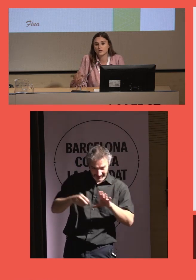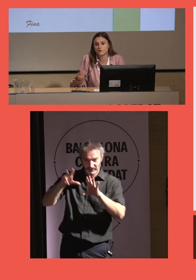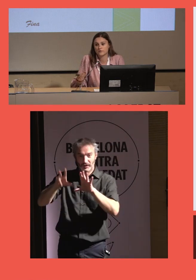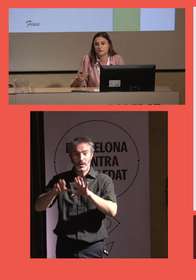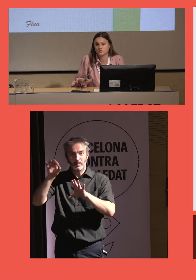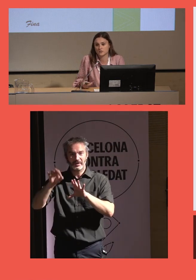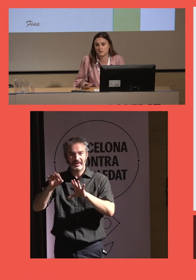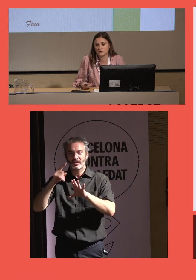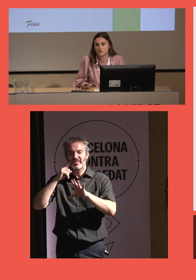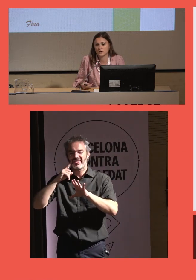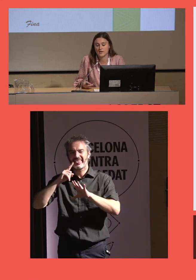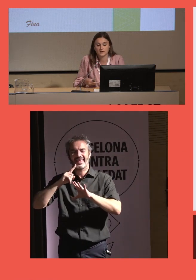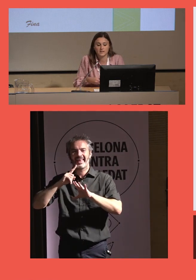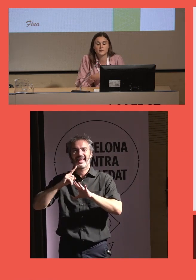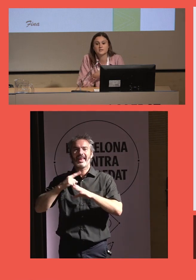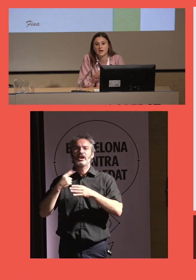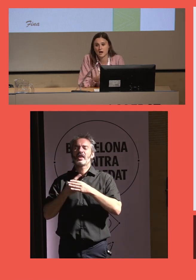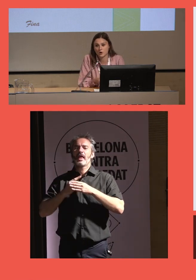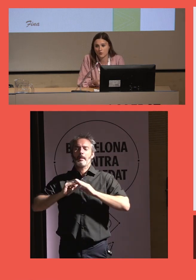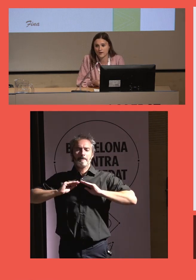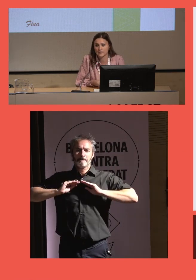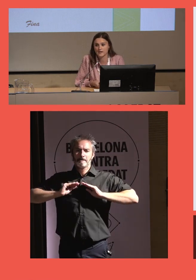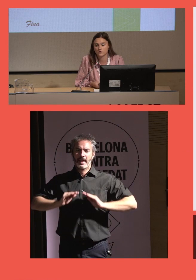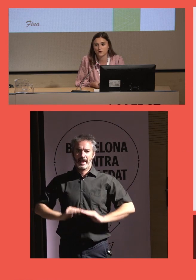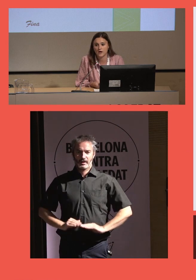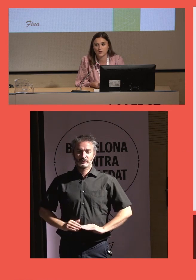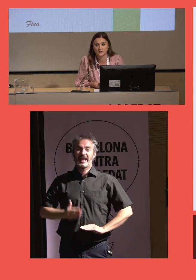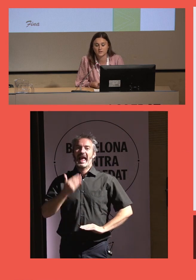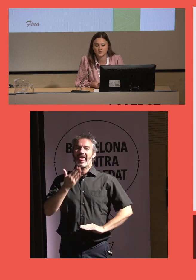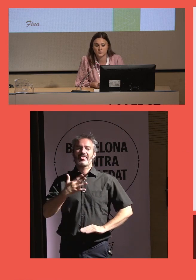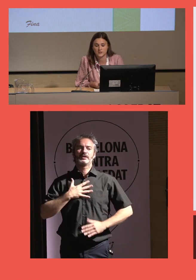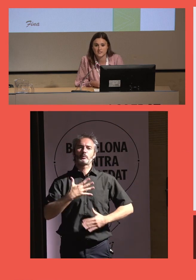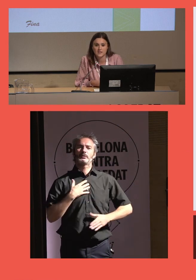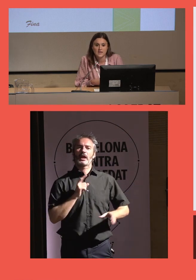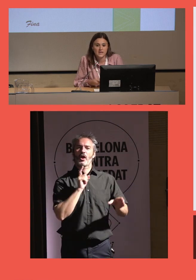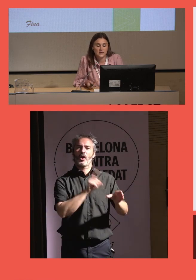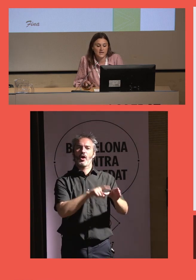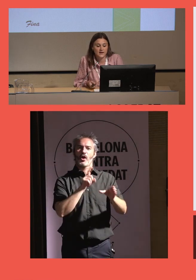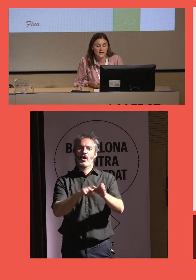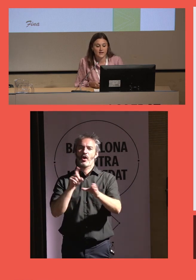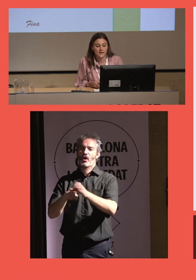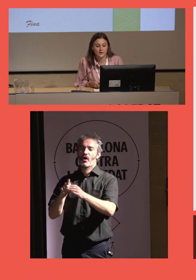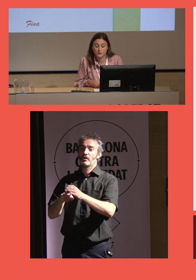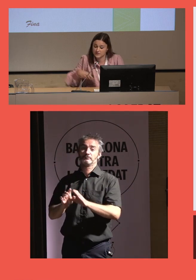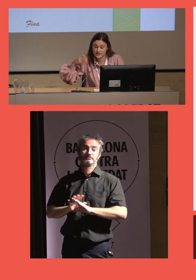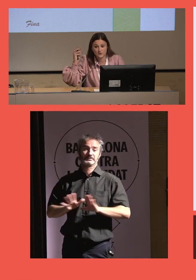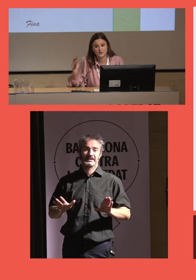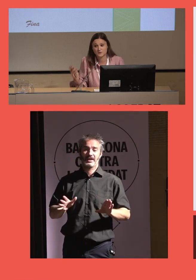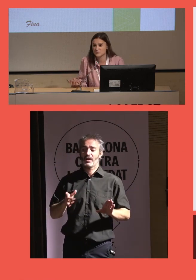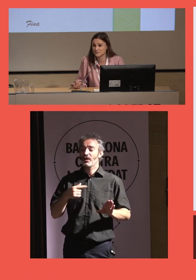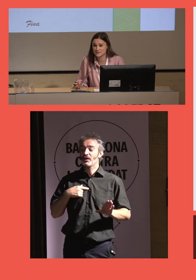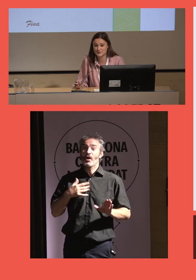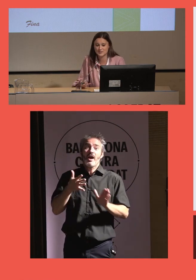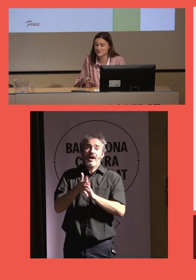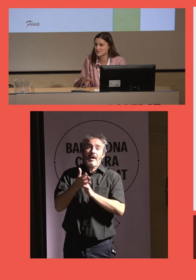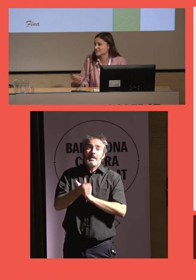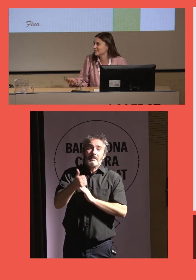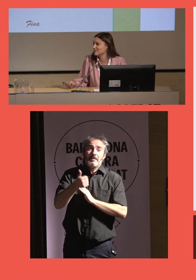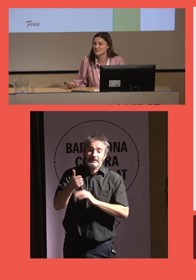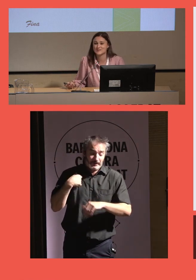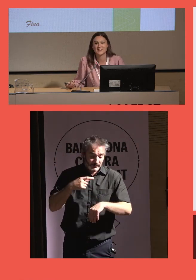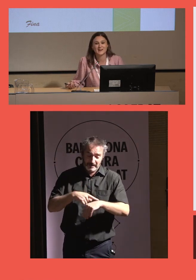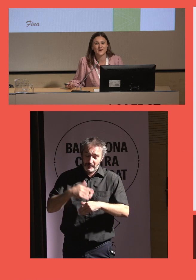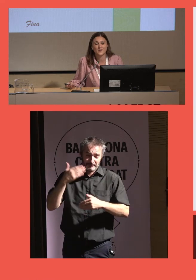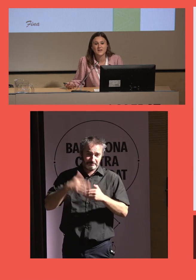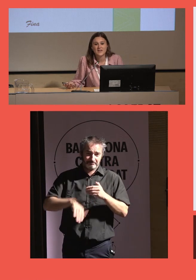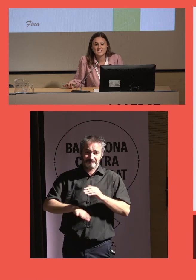vieron reducido su sentimiento de soledad gracias a acompañar a otras personas. Y nada, me gustaría contaros muchas más cosas, pero sé